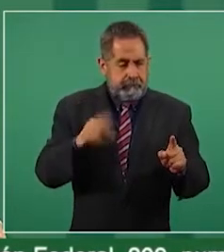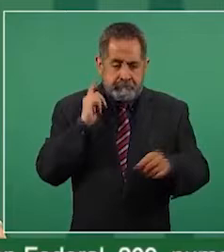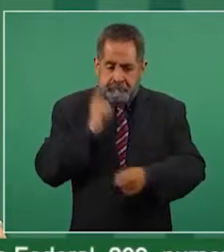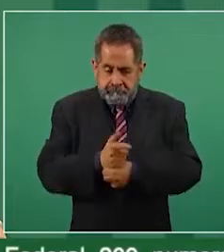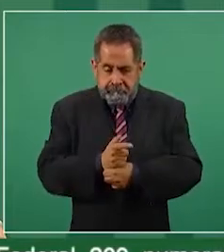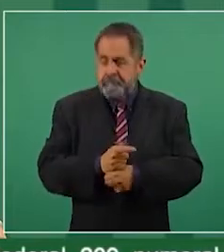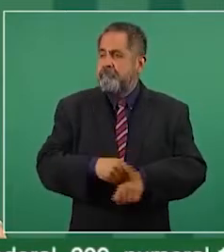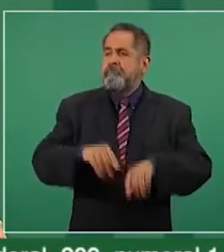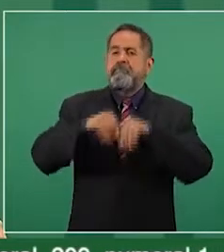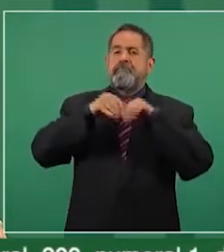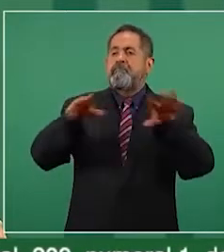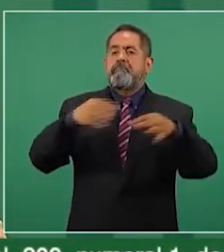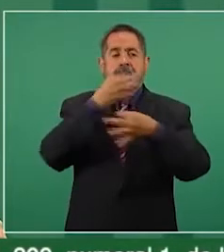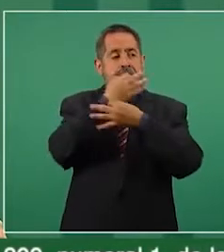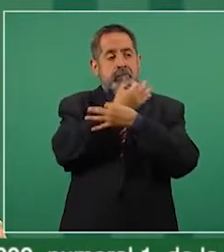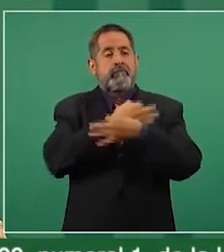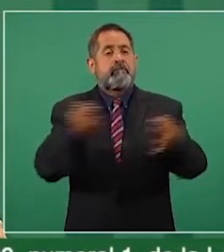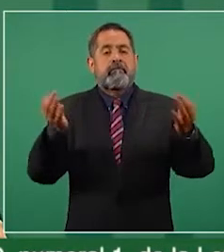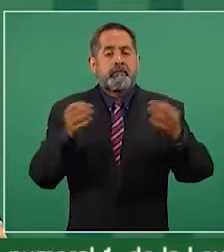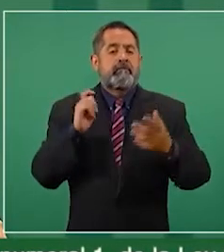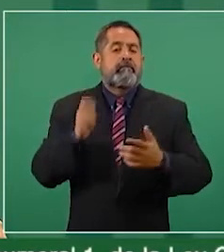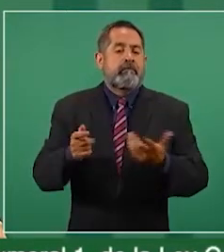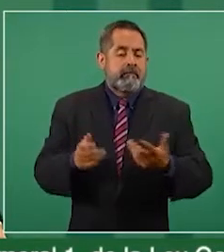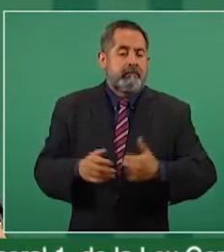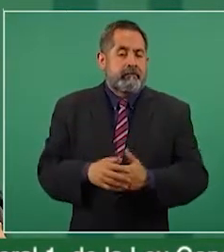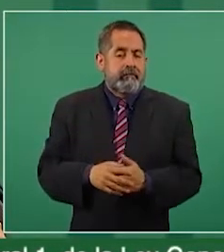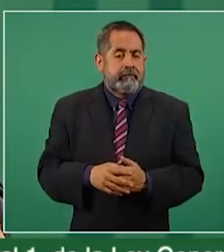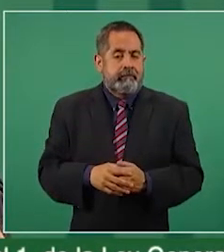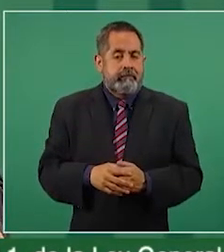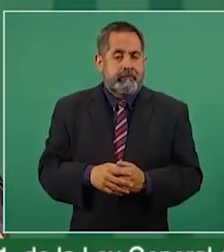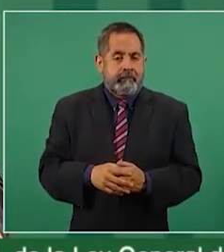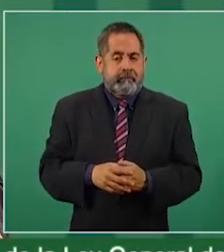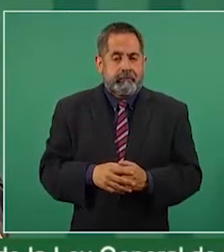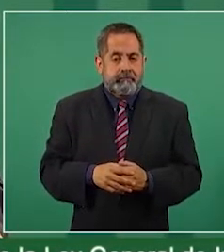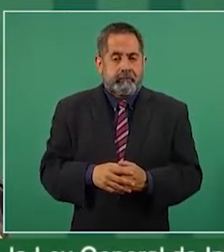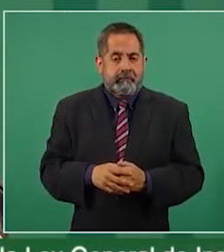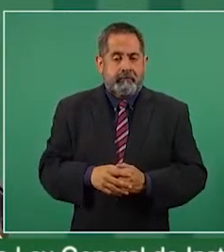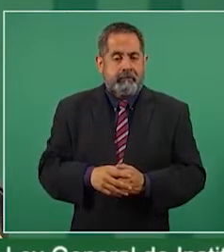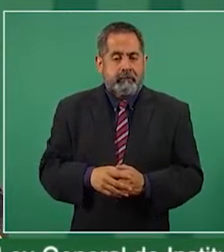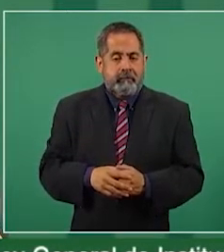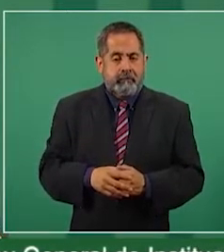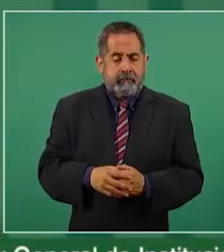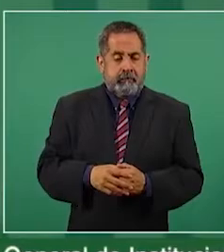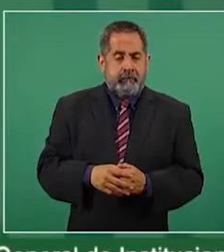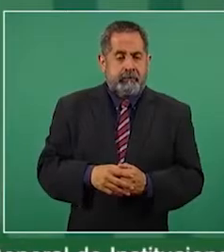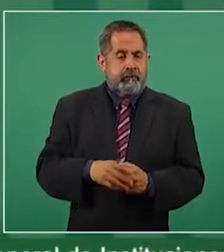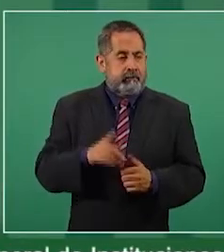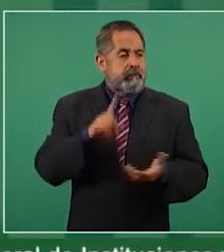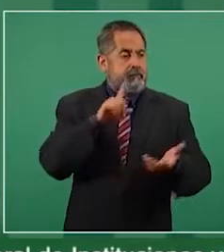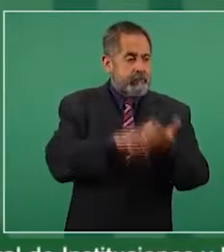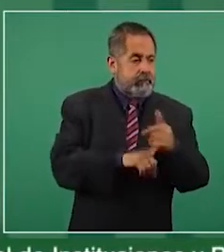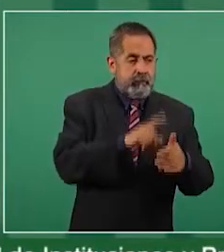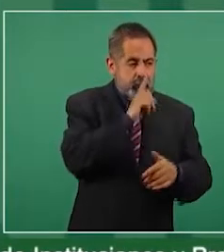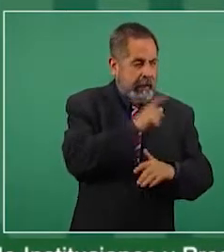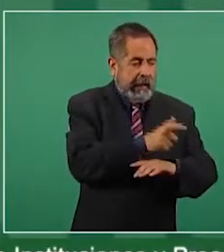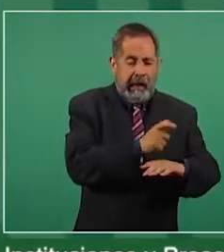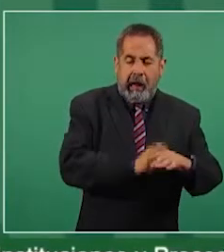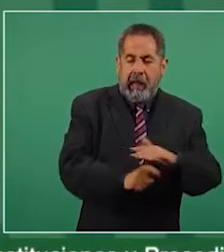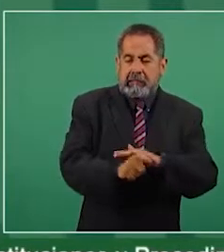que se recibían sobornos